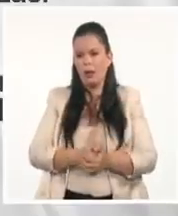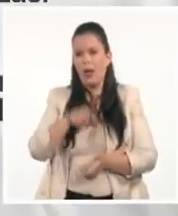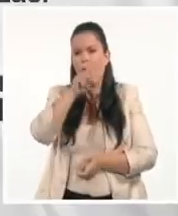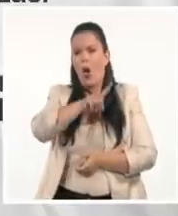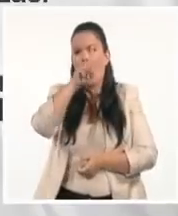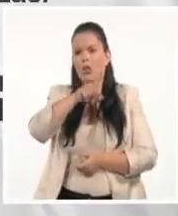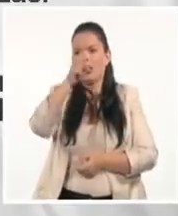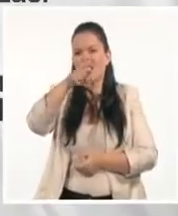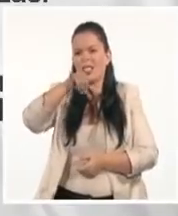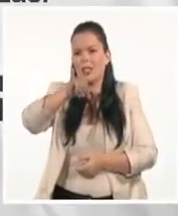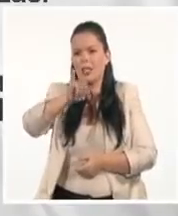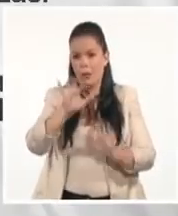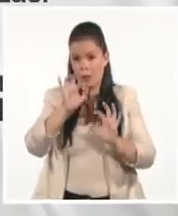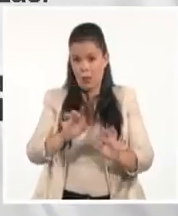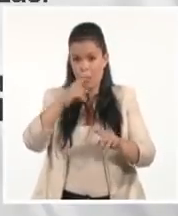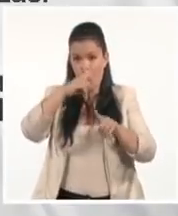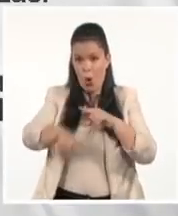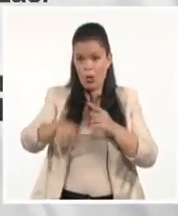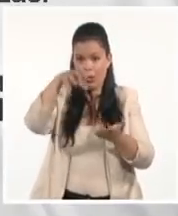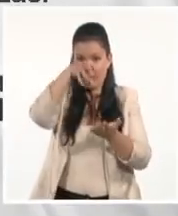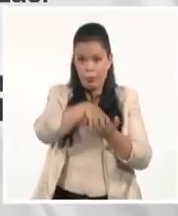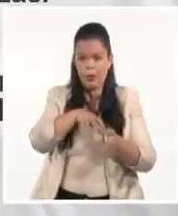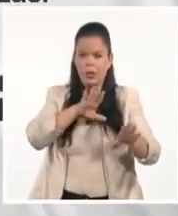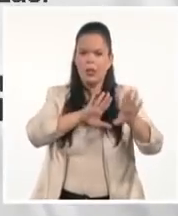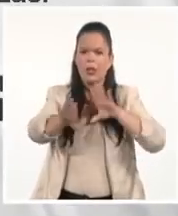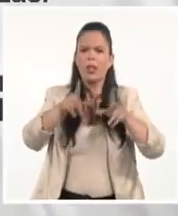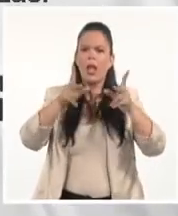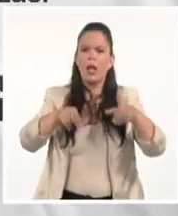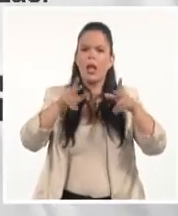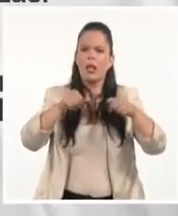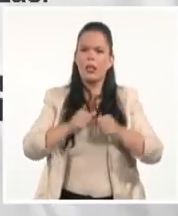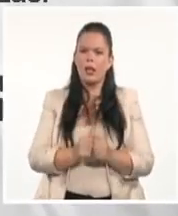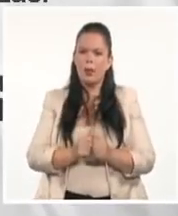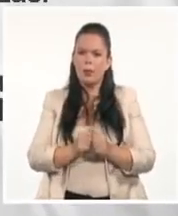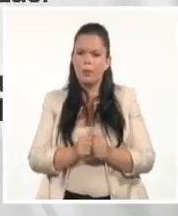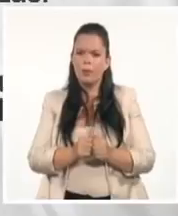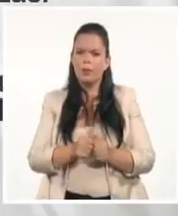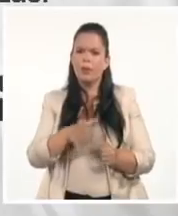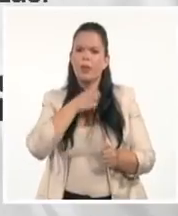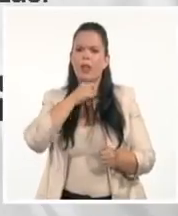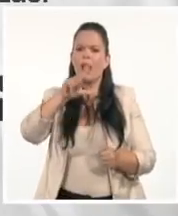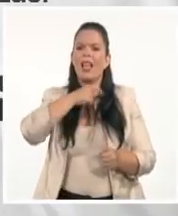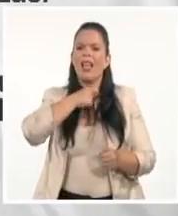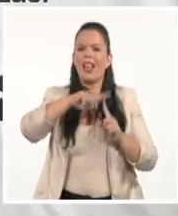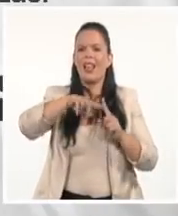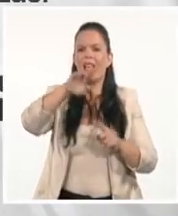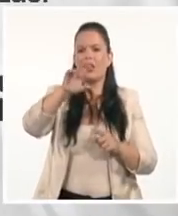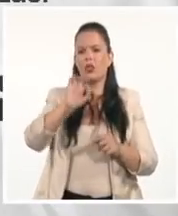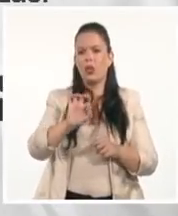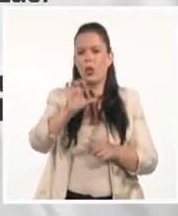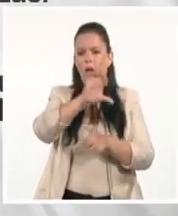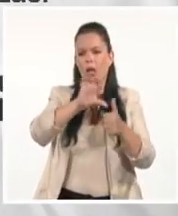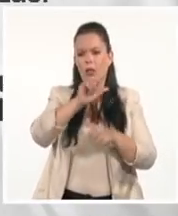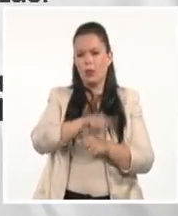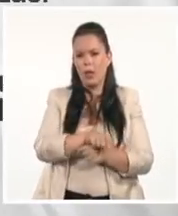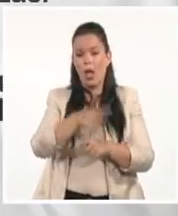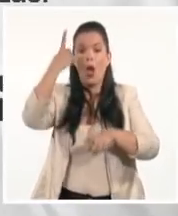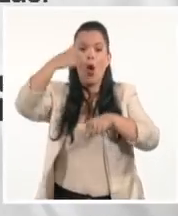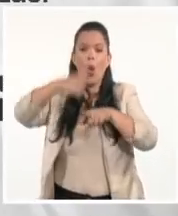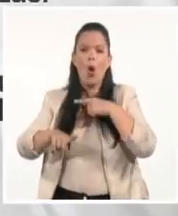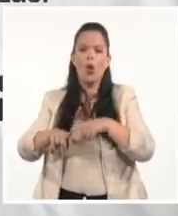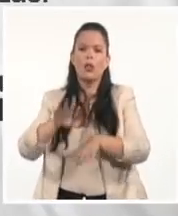Tienda Electro Caribe, también en Cárdenas. Se rompieron los cristales allí. 11, 25, Tienda Panamericana, Juguetería,